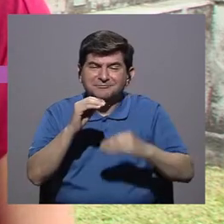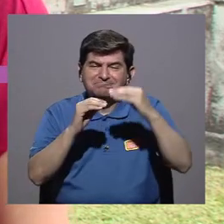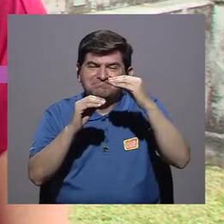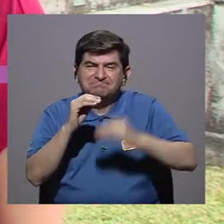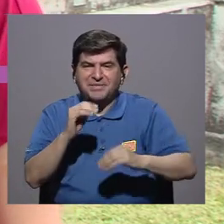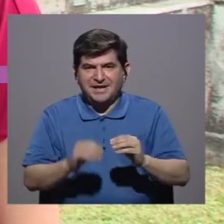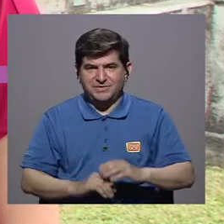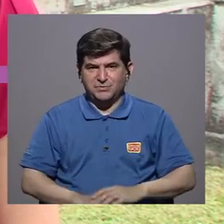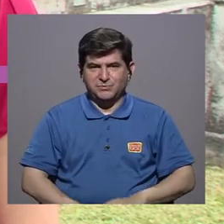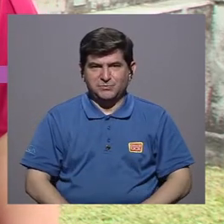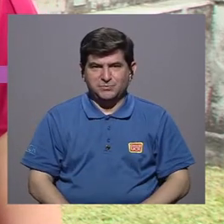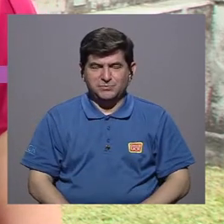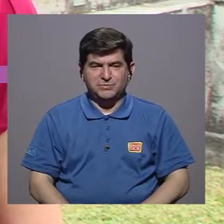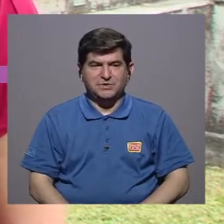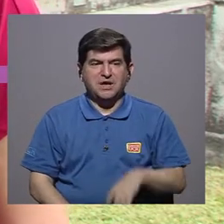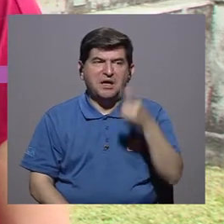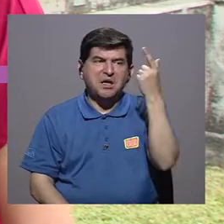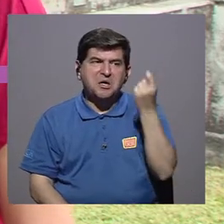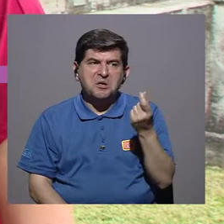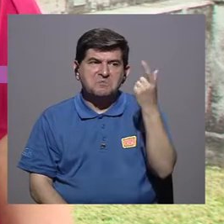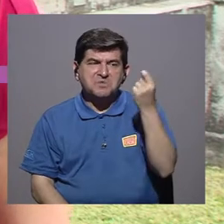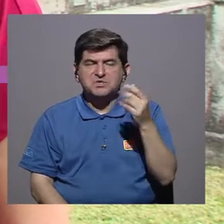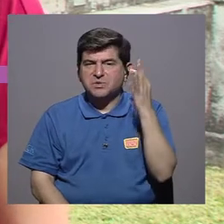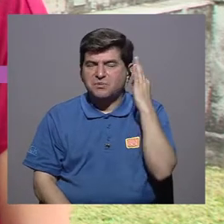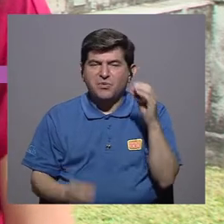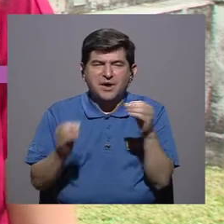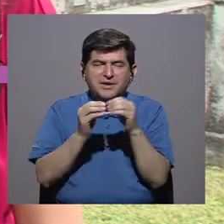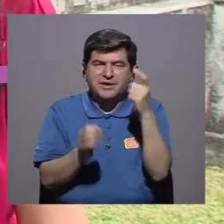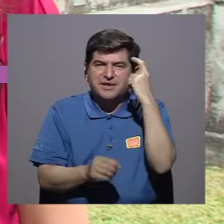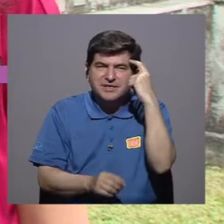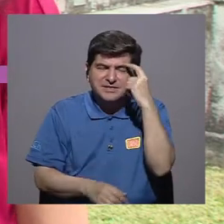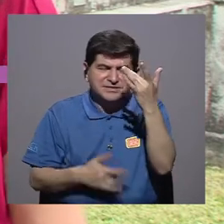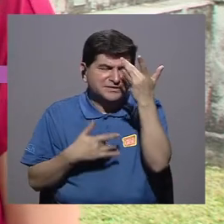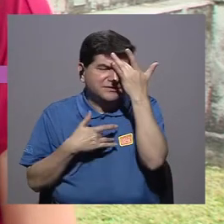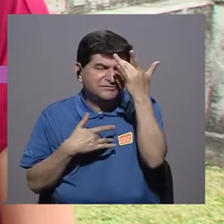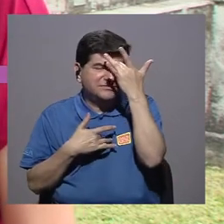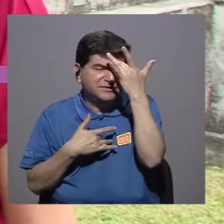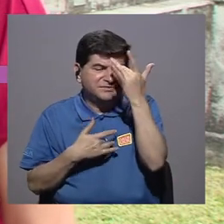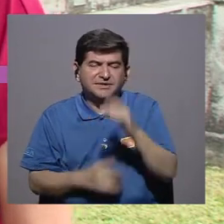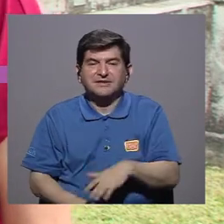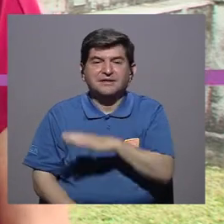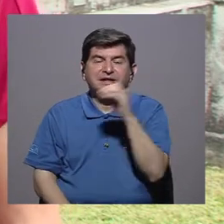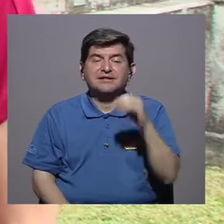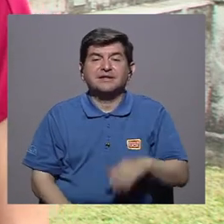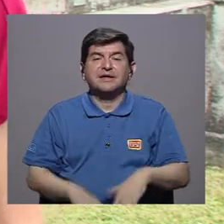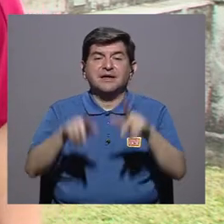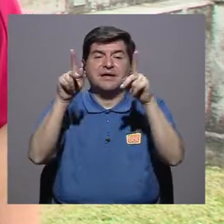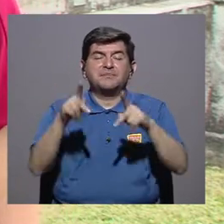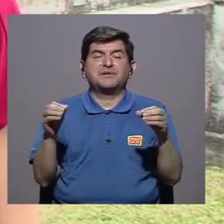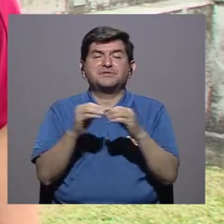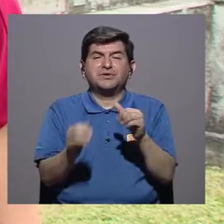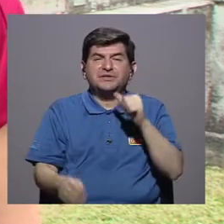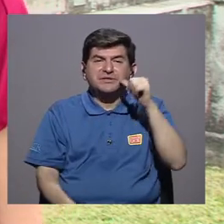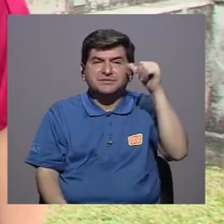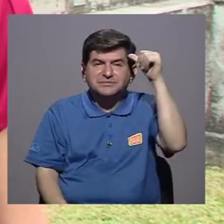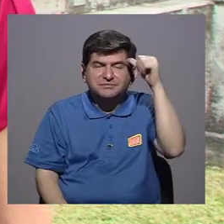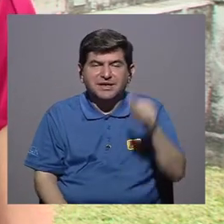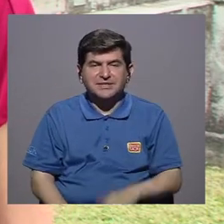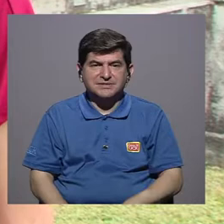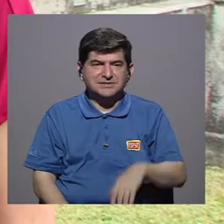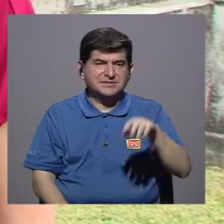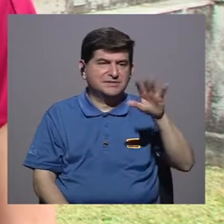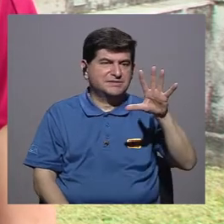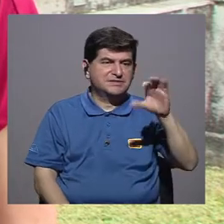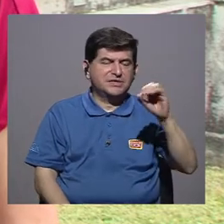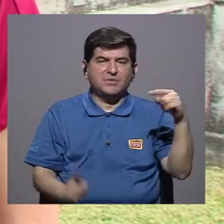en la pensión, las mujeres piensan más en las enfermedades, y las personas más adultas, el grupo de